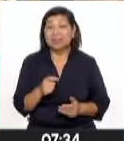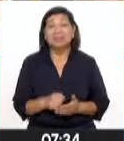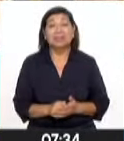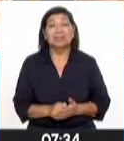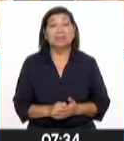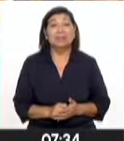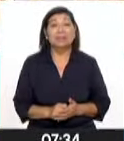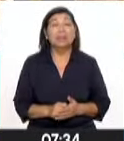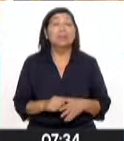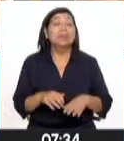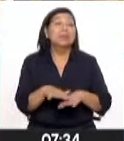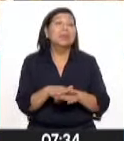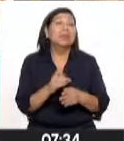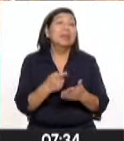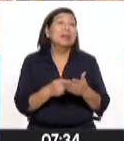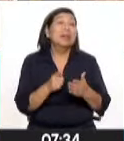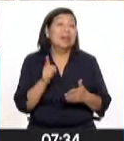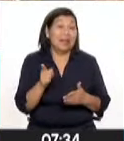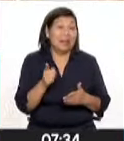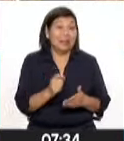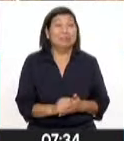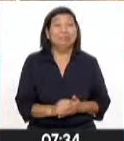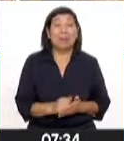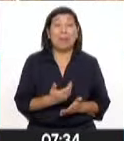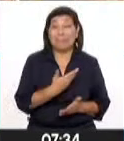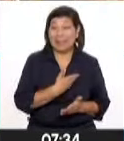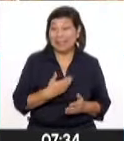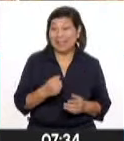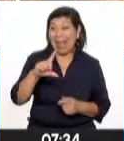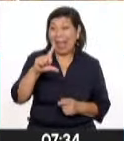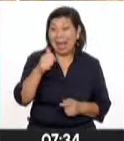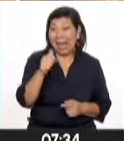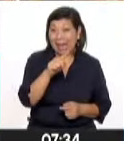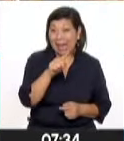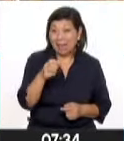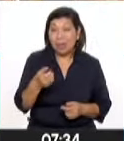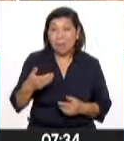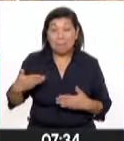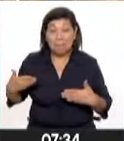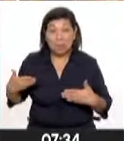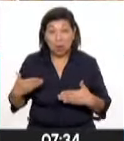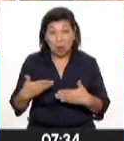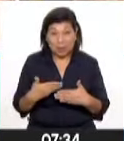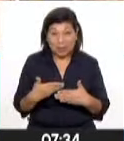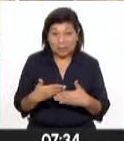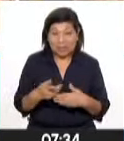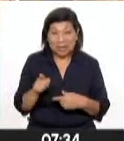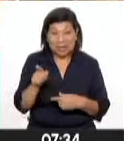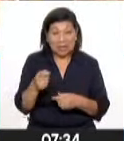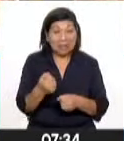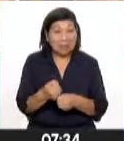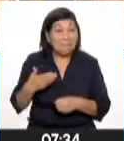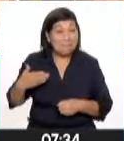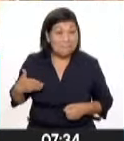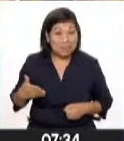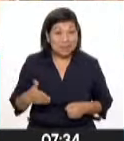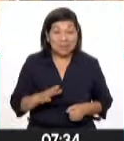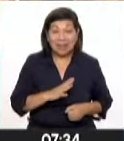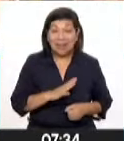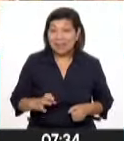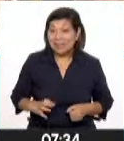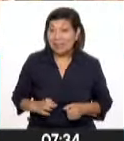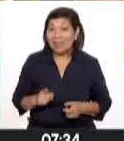acusaciones de que concreto pesqueros, como empresas navieras pesqueras del Estado,